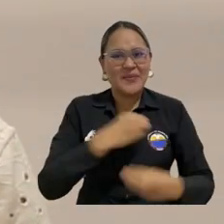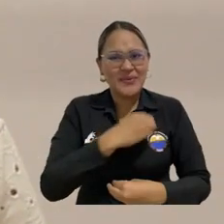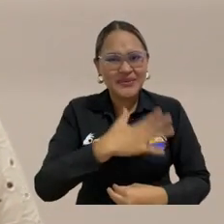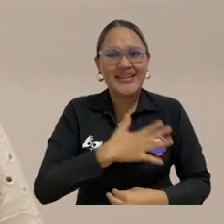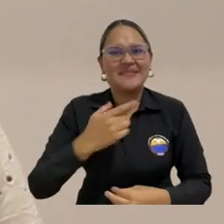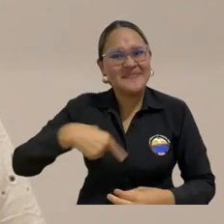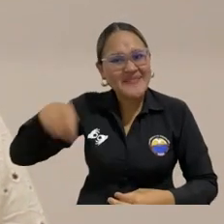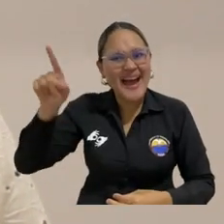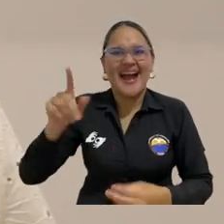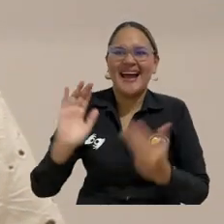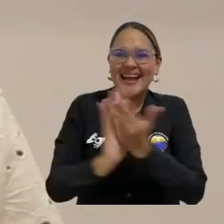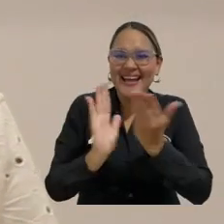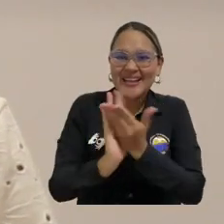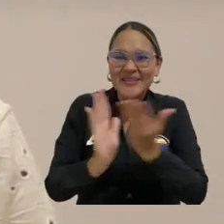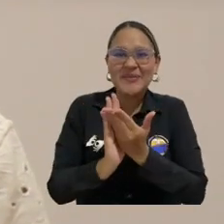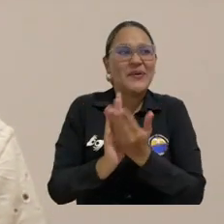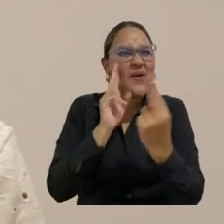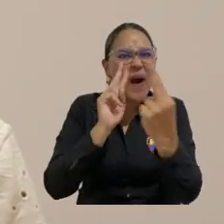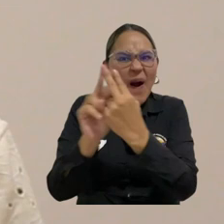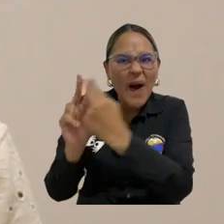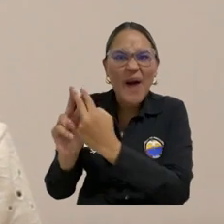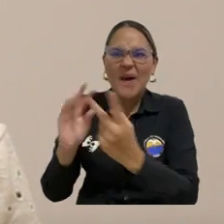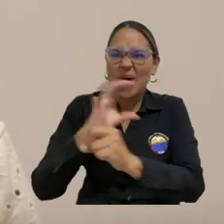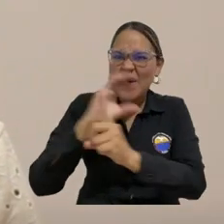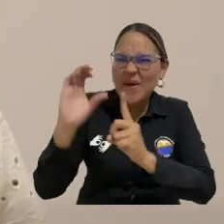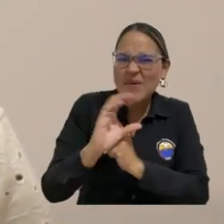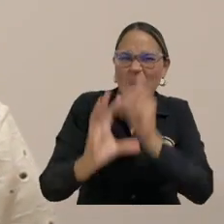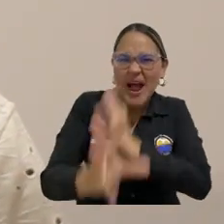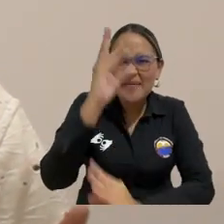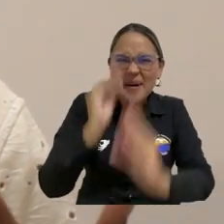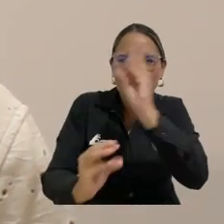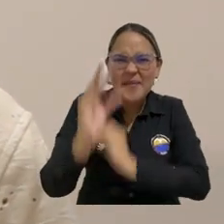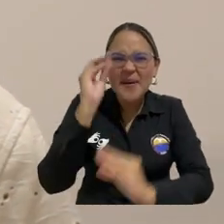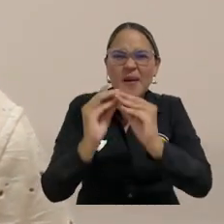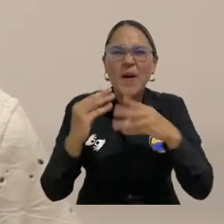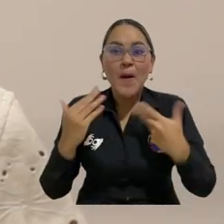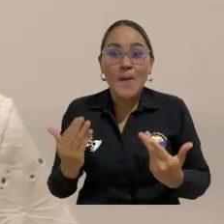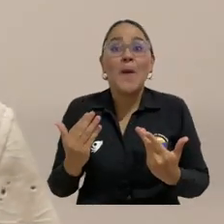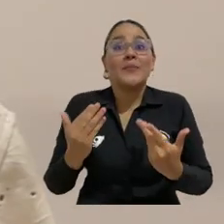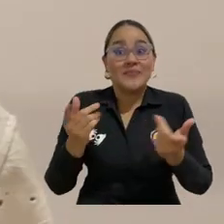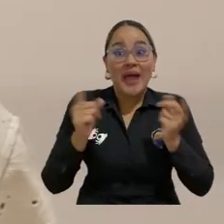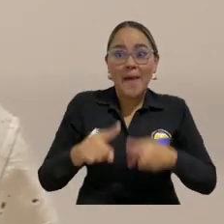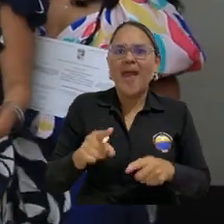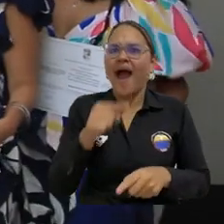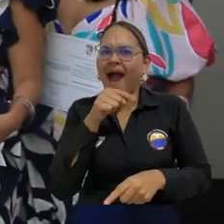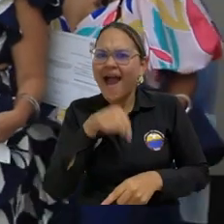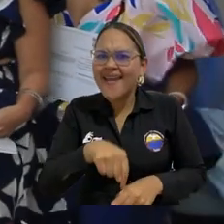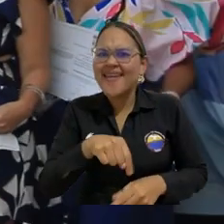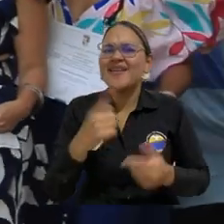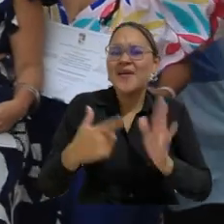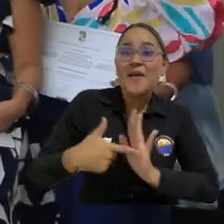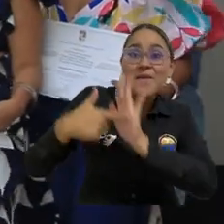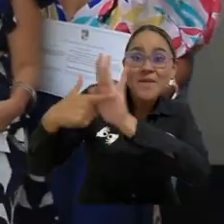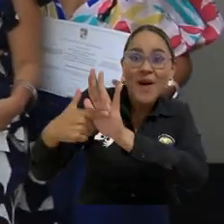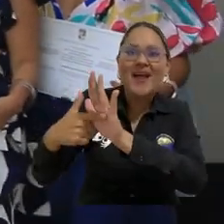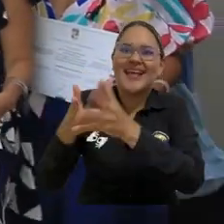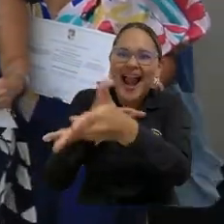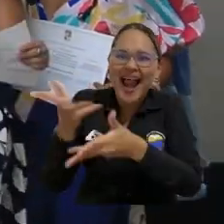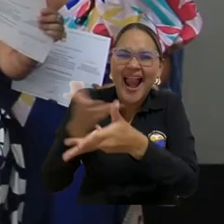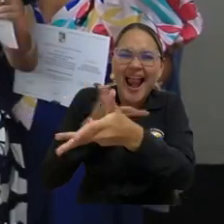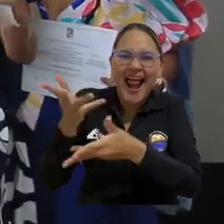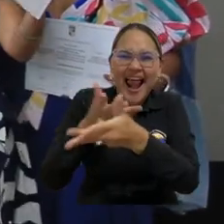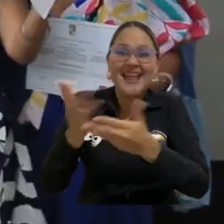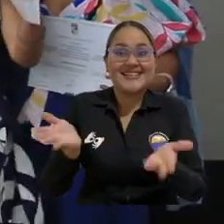para poder lograr parte de mis sueños, que era conocer otras culturas, aprender, también mostrar lo que nosotros